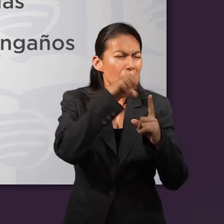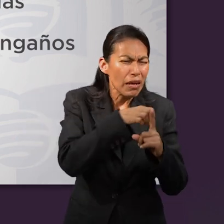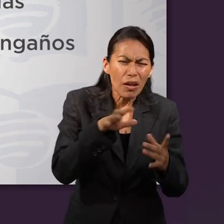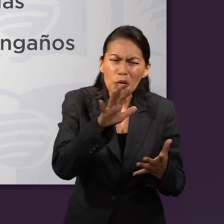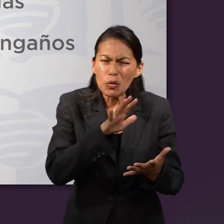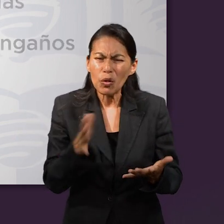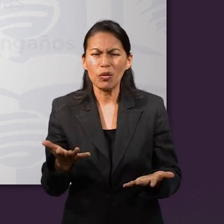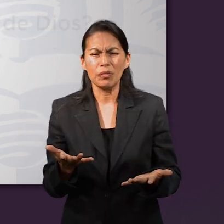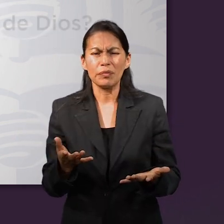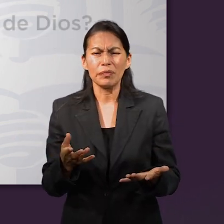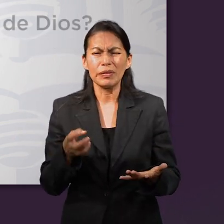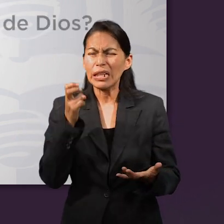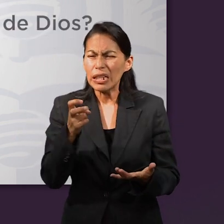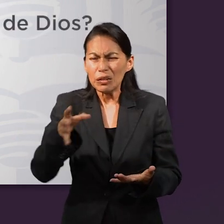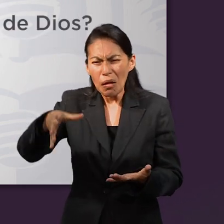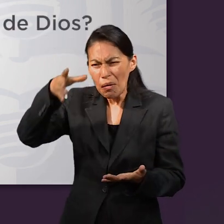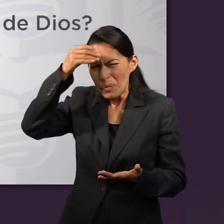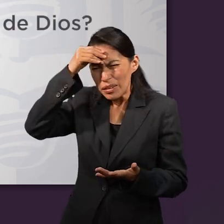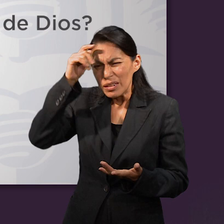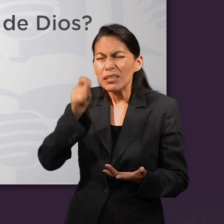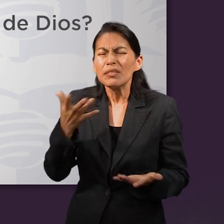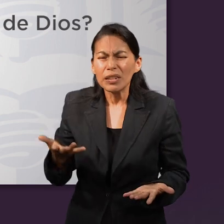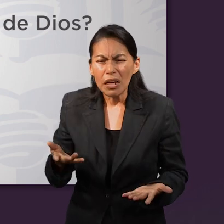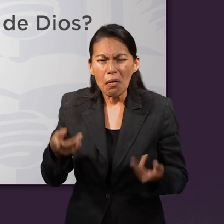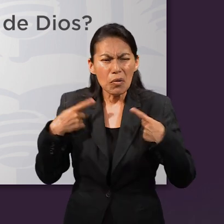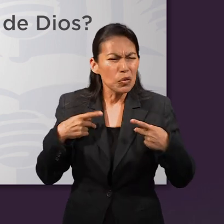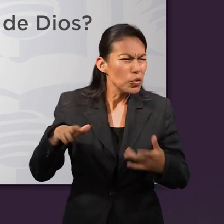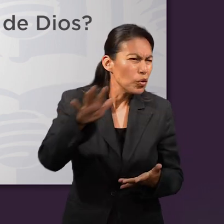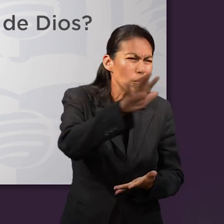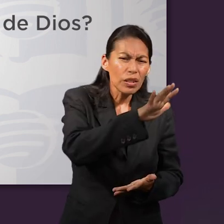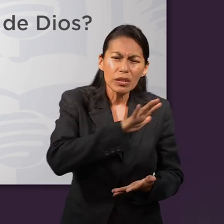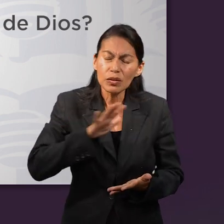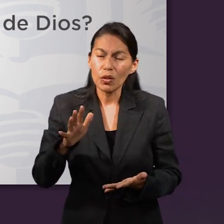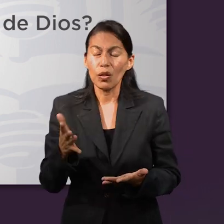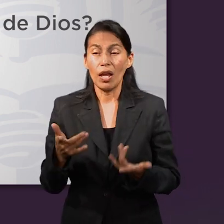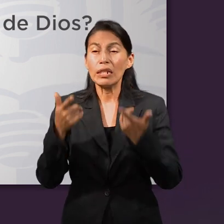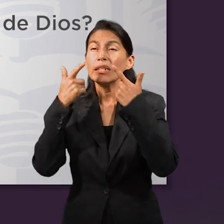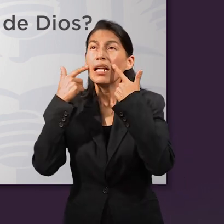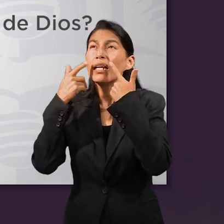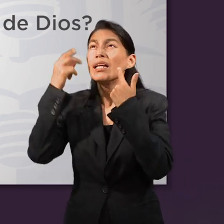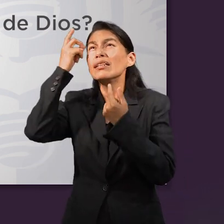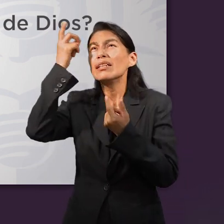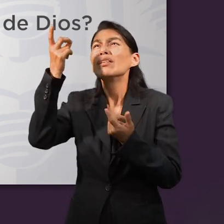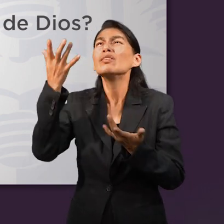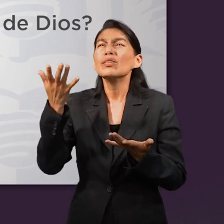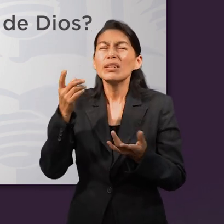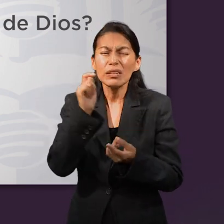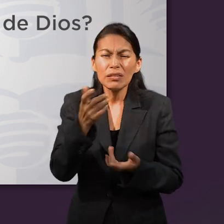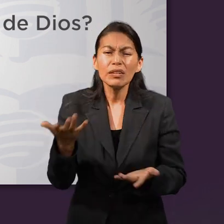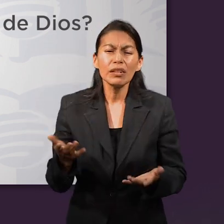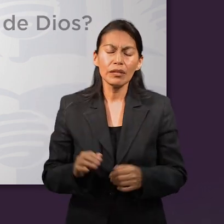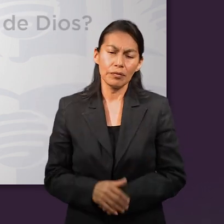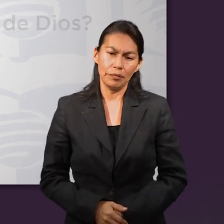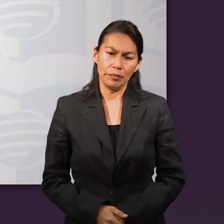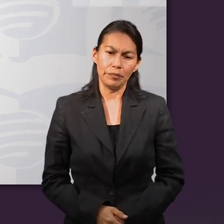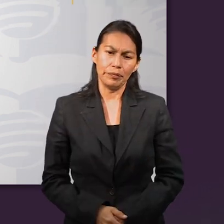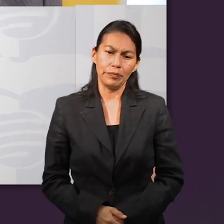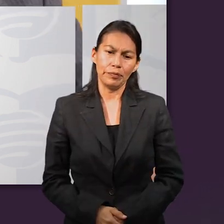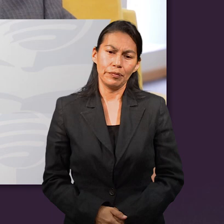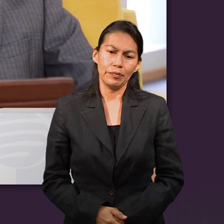y los engaños cometidos. ¿Qué nos enseña esto sobre la naturaleza humana en general y sobre la gracia de Dios?